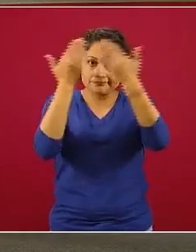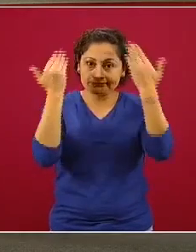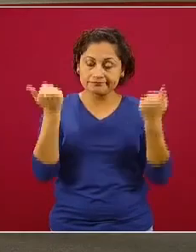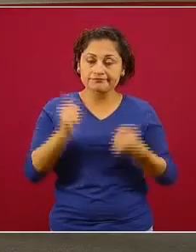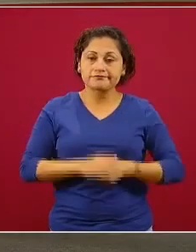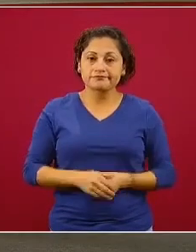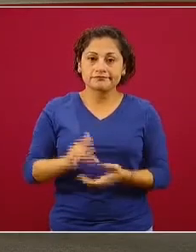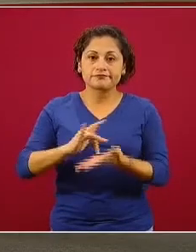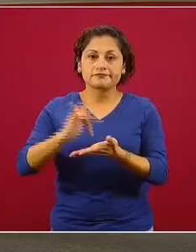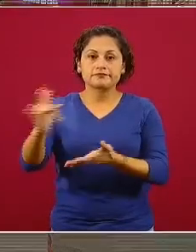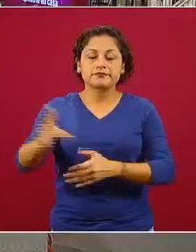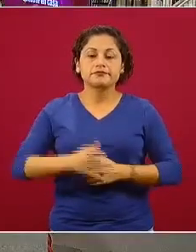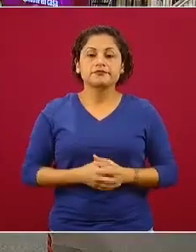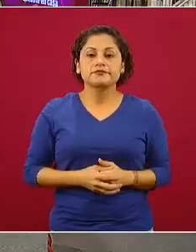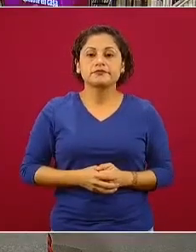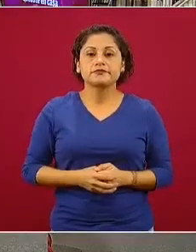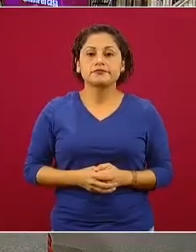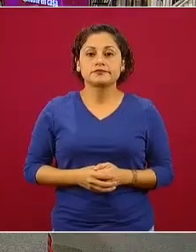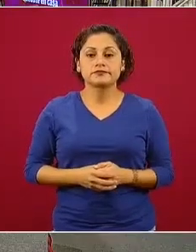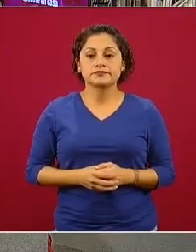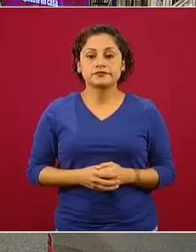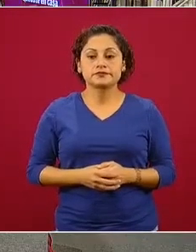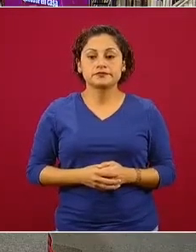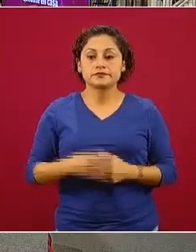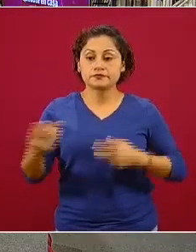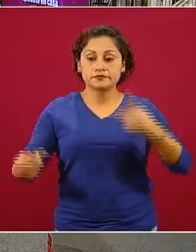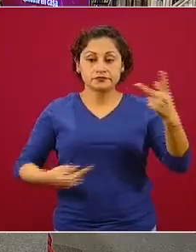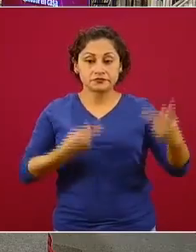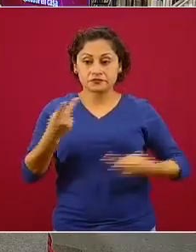¿Usted? ¿No? ¿No hay más preguntas?